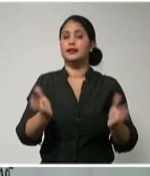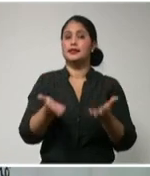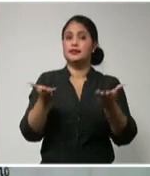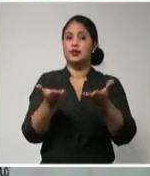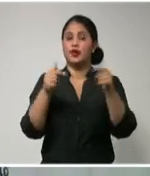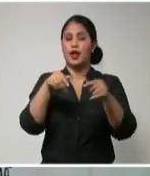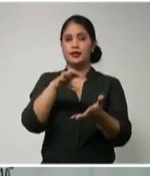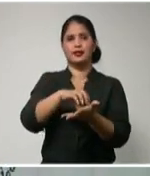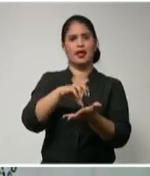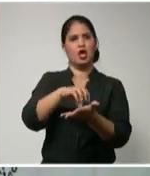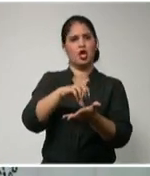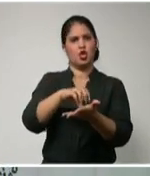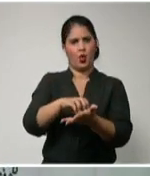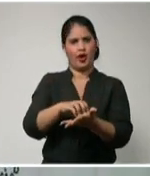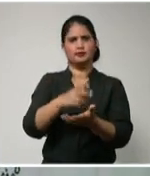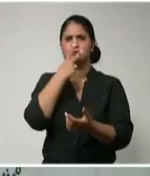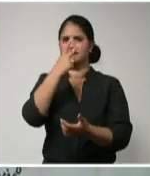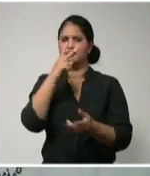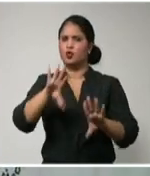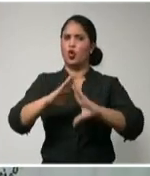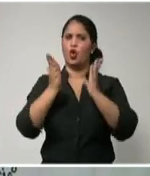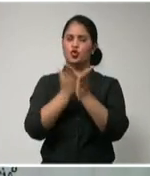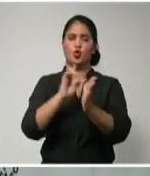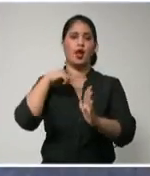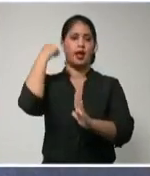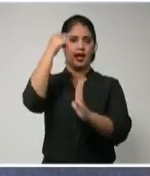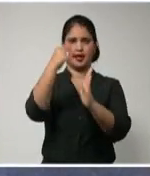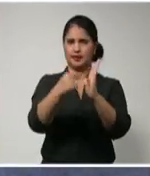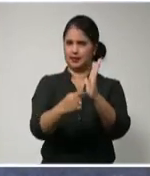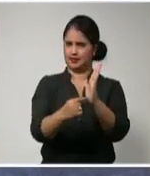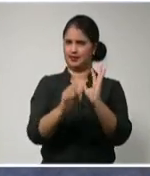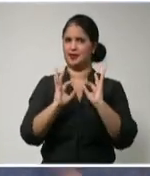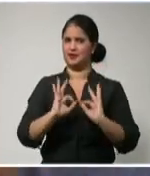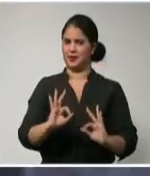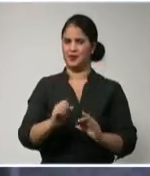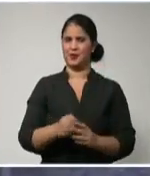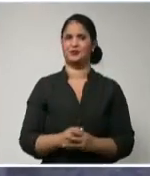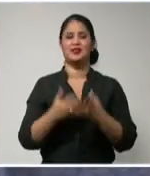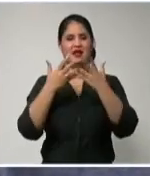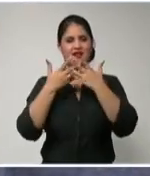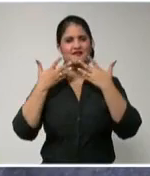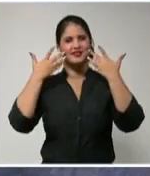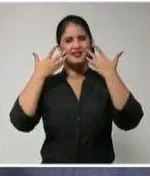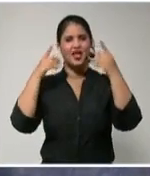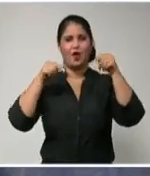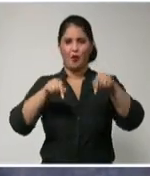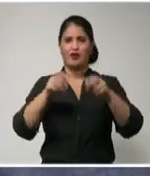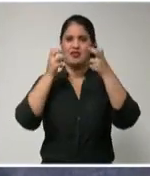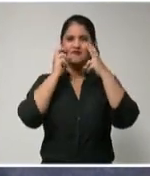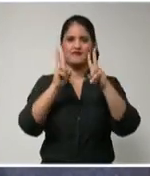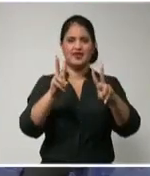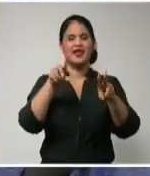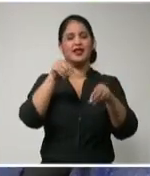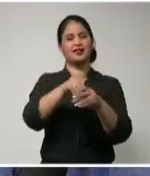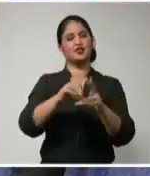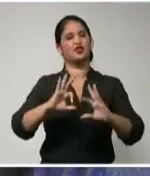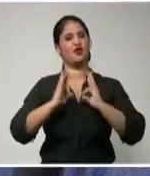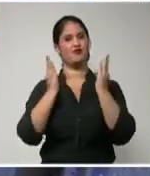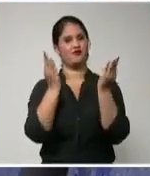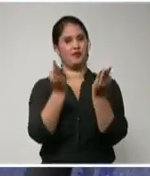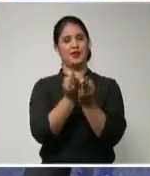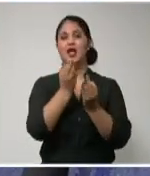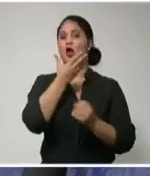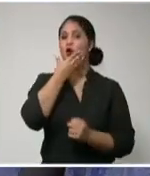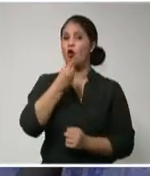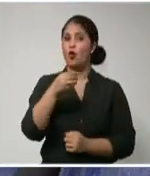implante con todas las características que debe tener. La felicidad marca la vida de esta familia. Daniel es ya